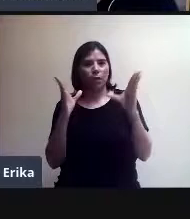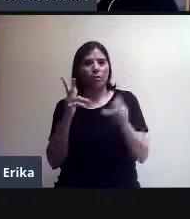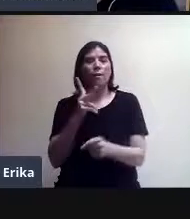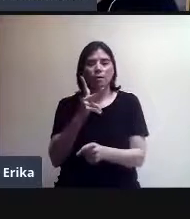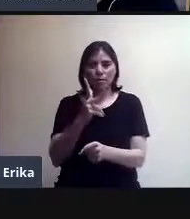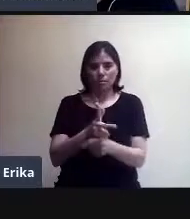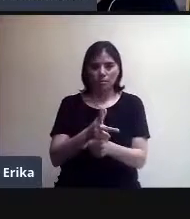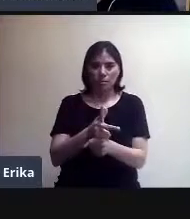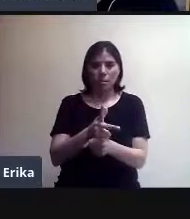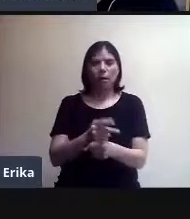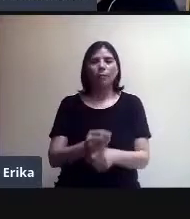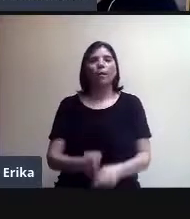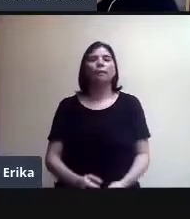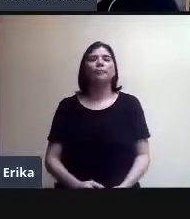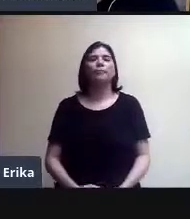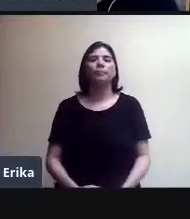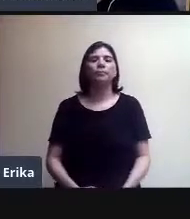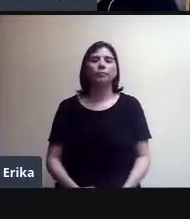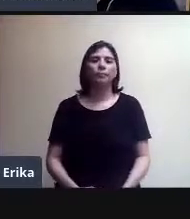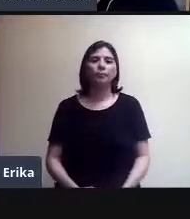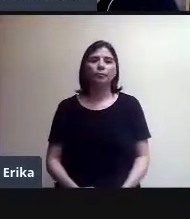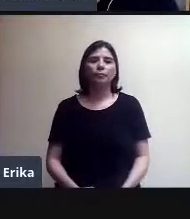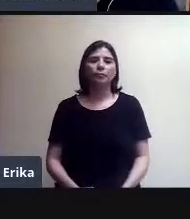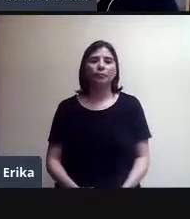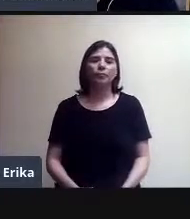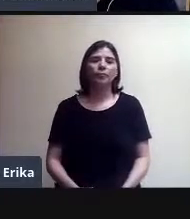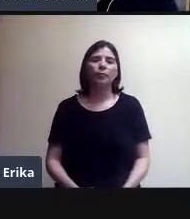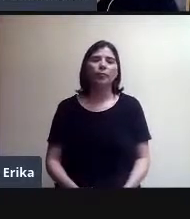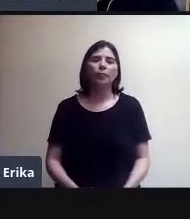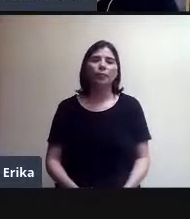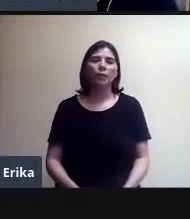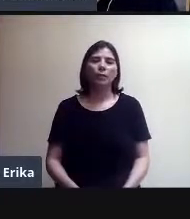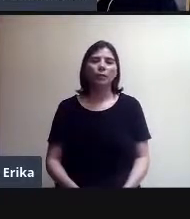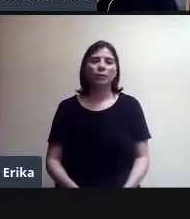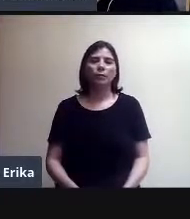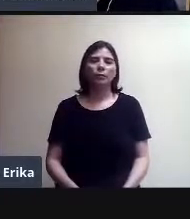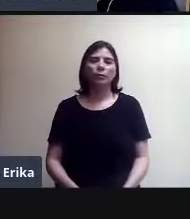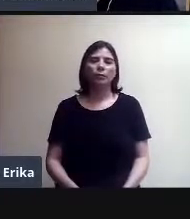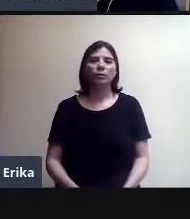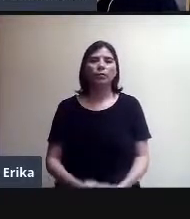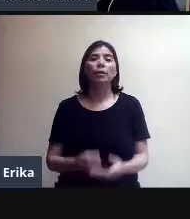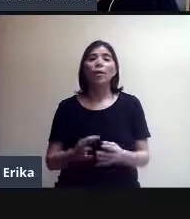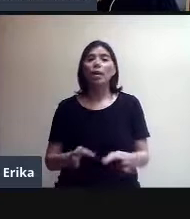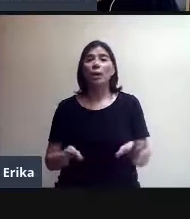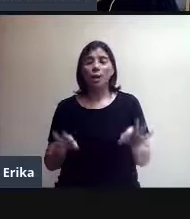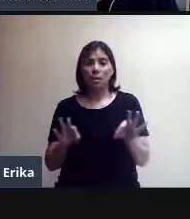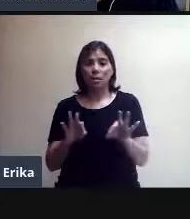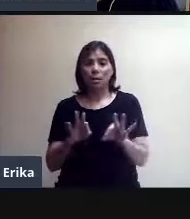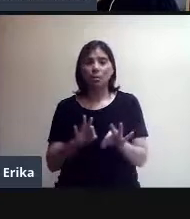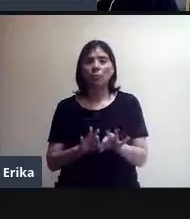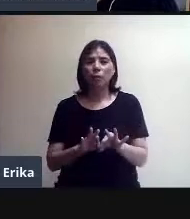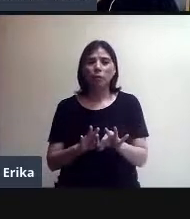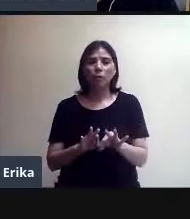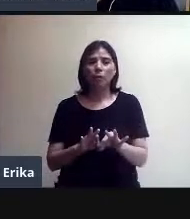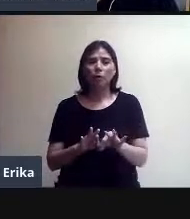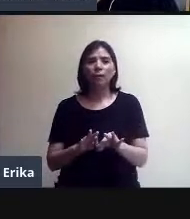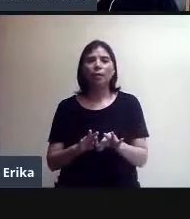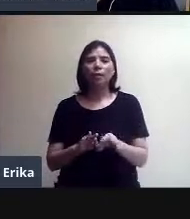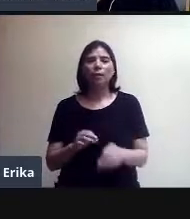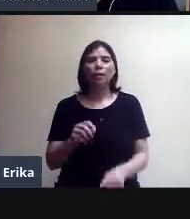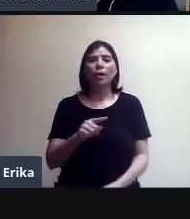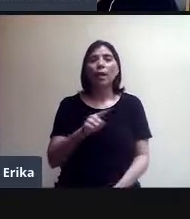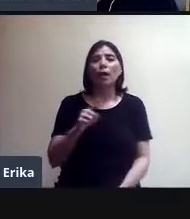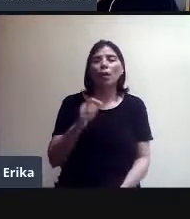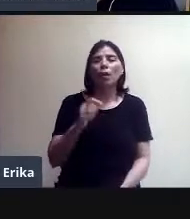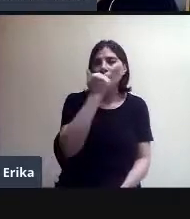banda. Entonces, si estamos teniendo problemas con el internet, quizás sea conveniente que los alumnos desactiven la cámara y el micrófono,